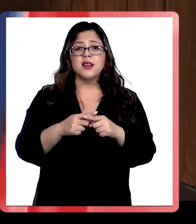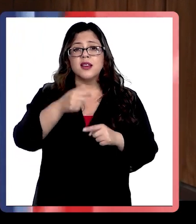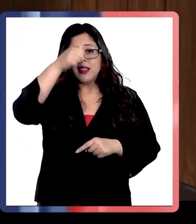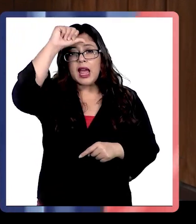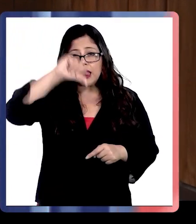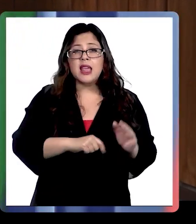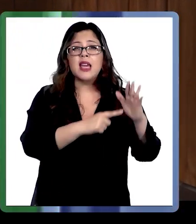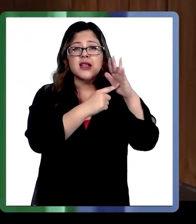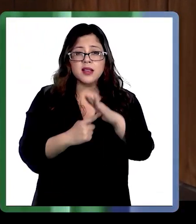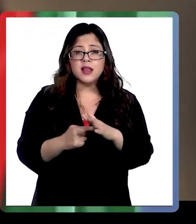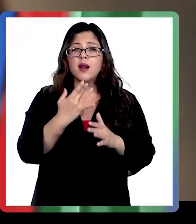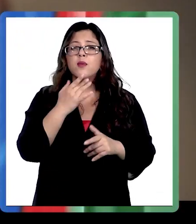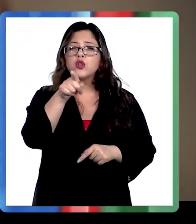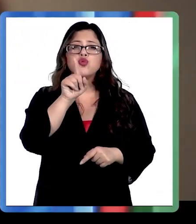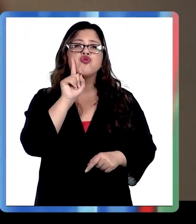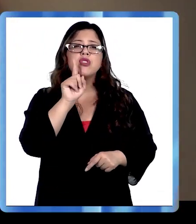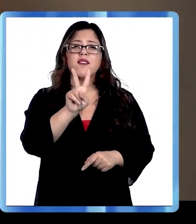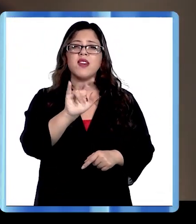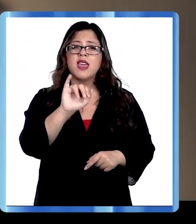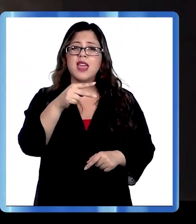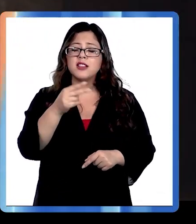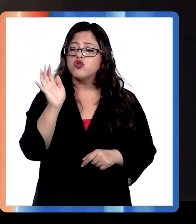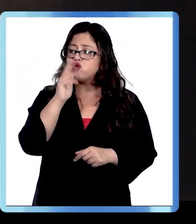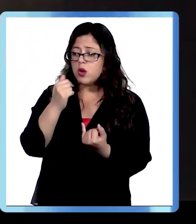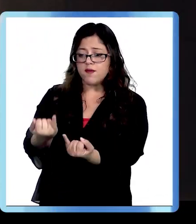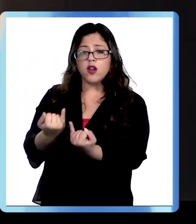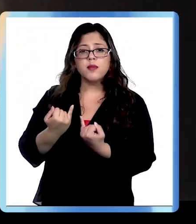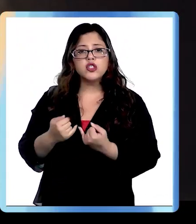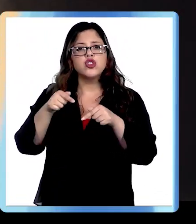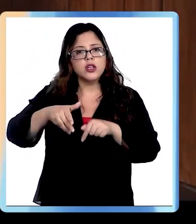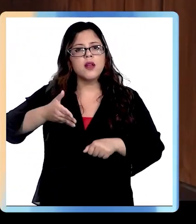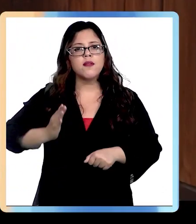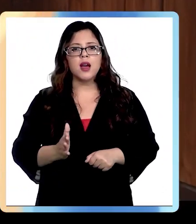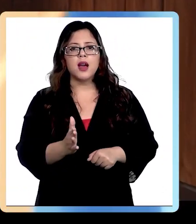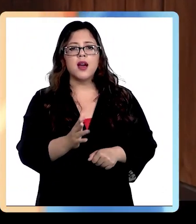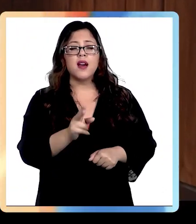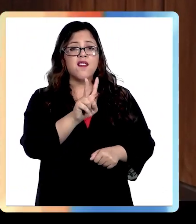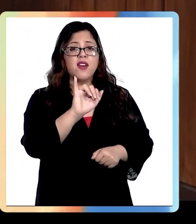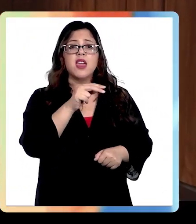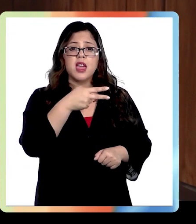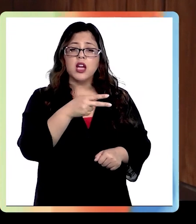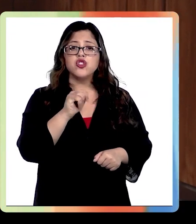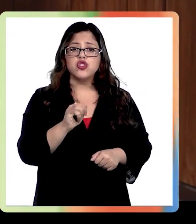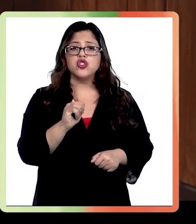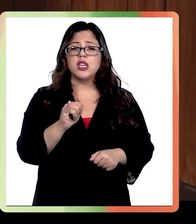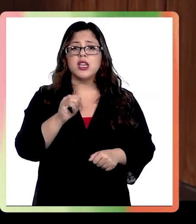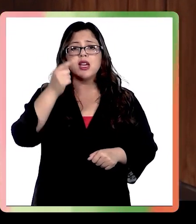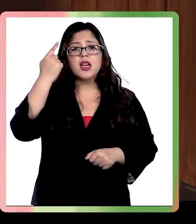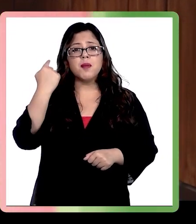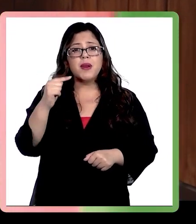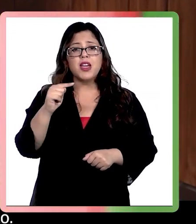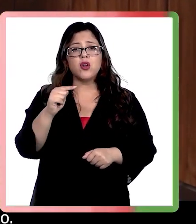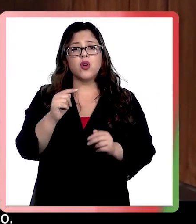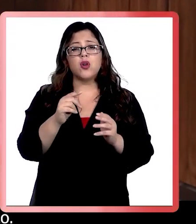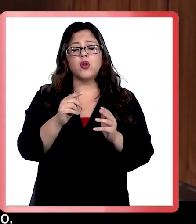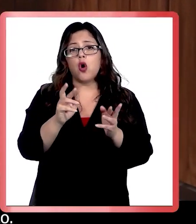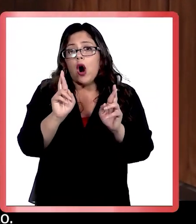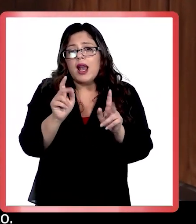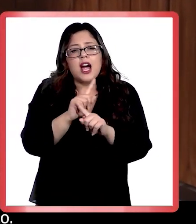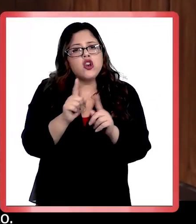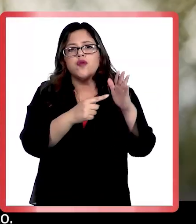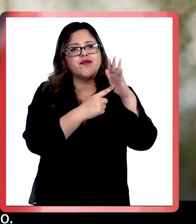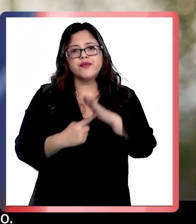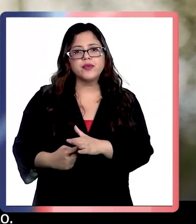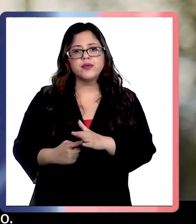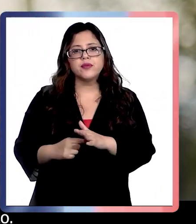por tener VIH. Si no está muy informado, eso va a continuar. Hablemos de VIH, pero de una forma no castigadora, sino de forma